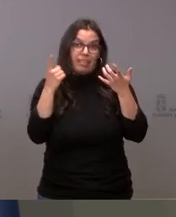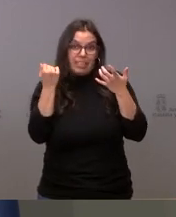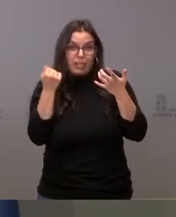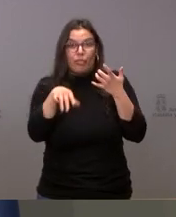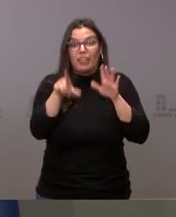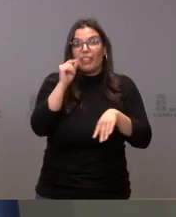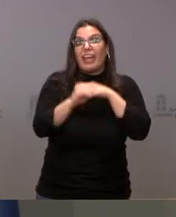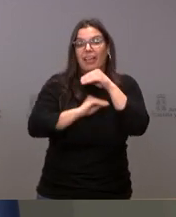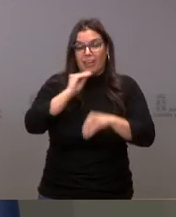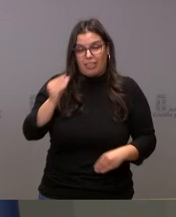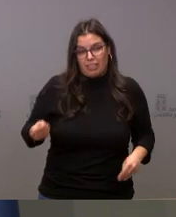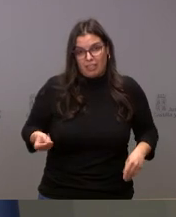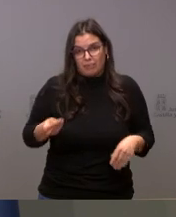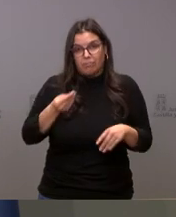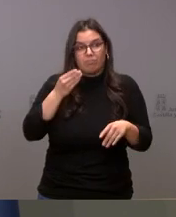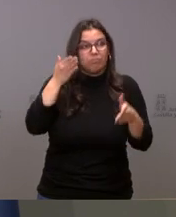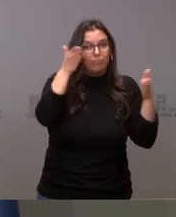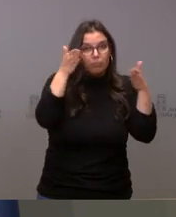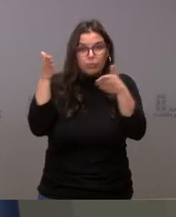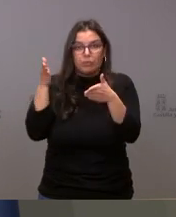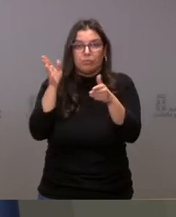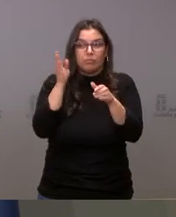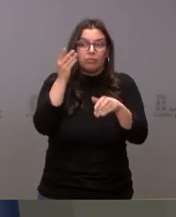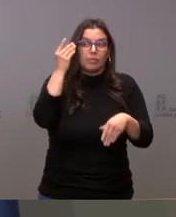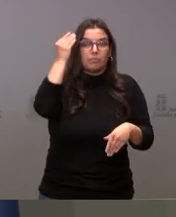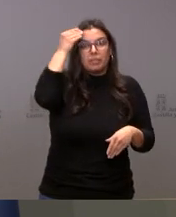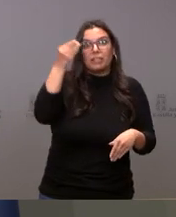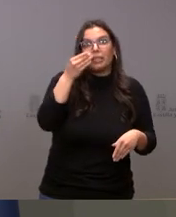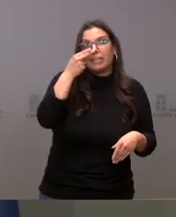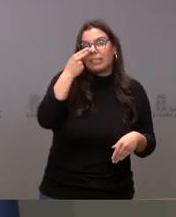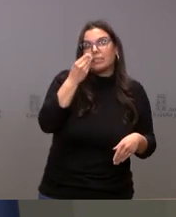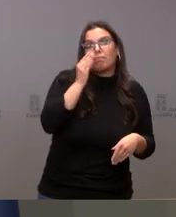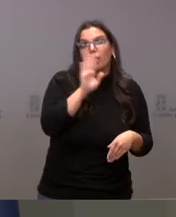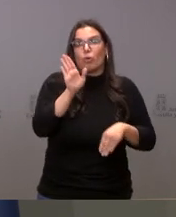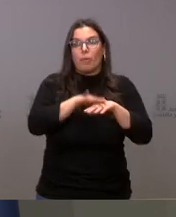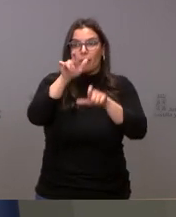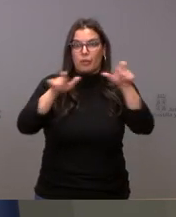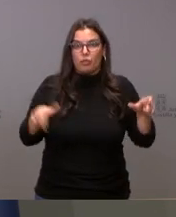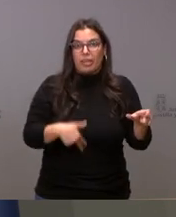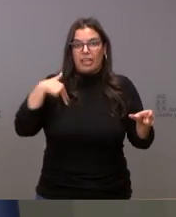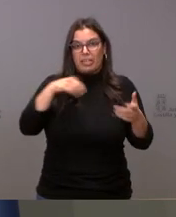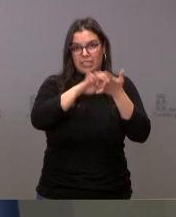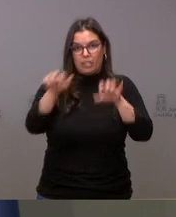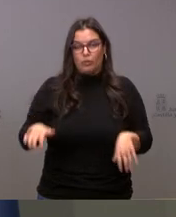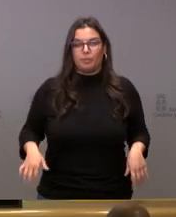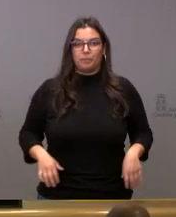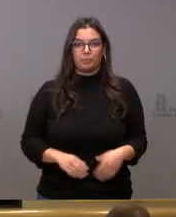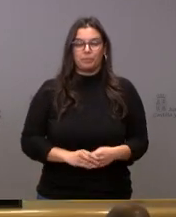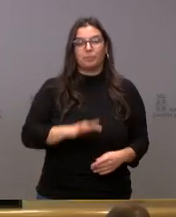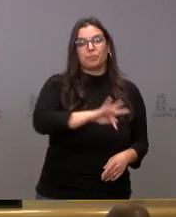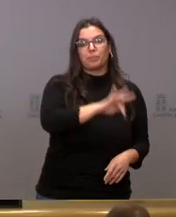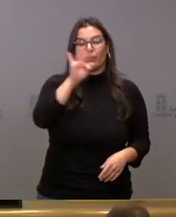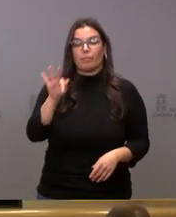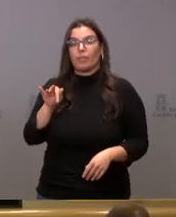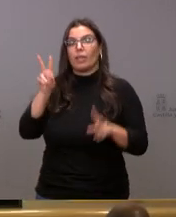y lo podrá destinar a aquellas finalidades que mejor interesen al conjunto de los ciudadanos de nuestra comunidad autónoma. Bien, en